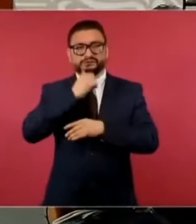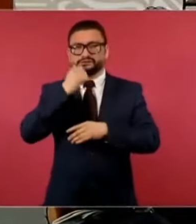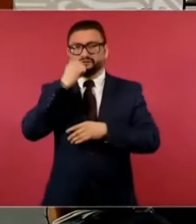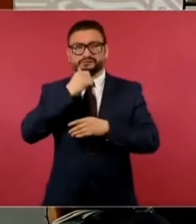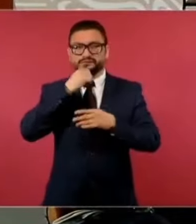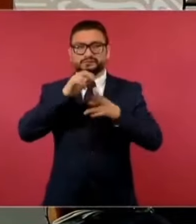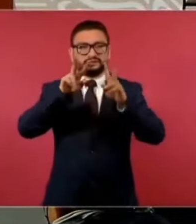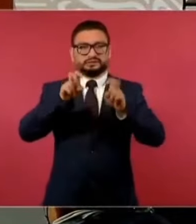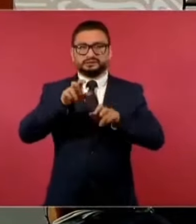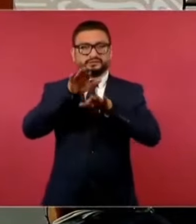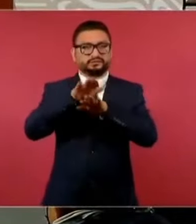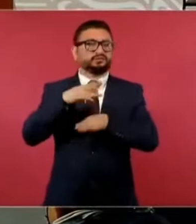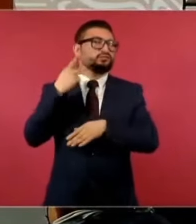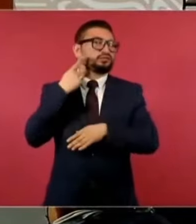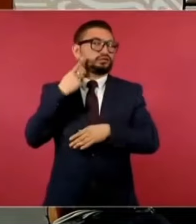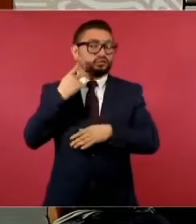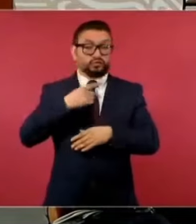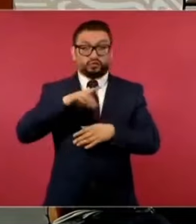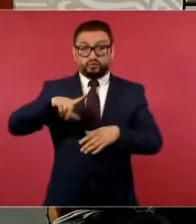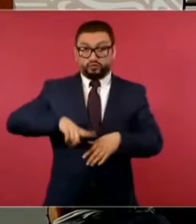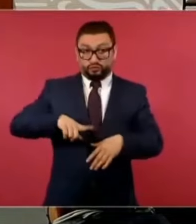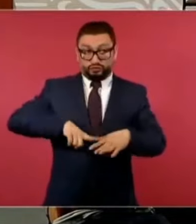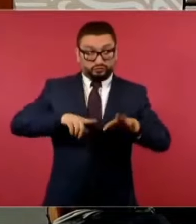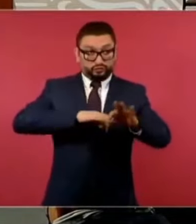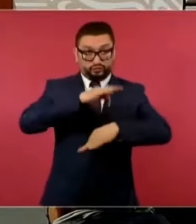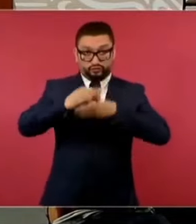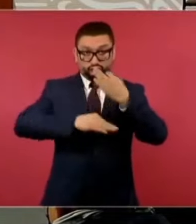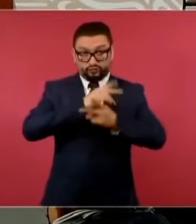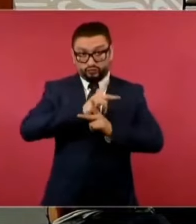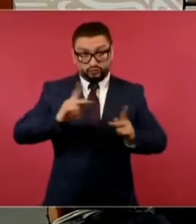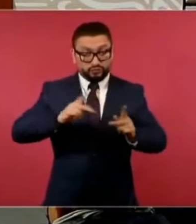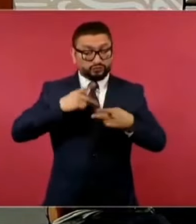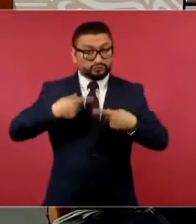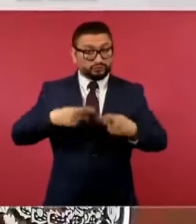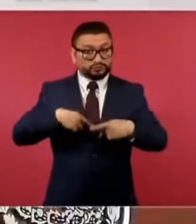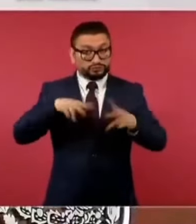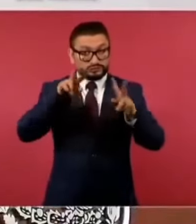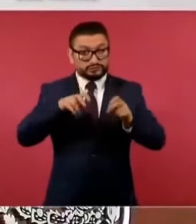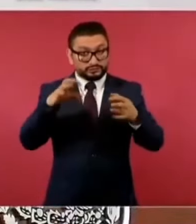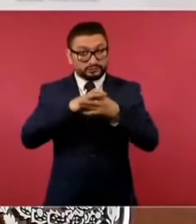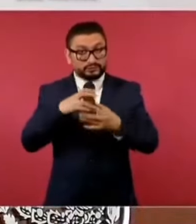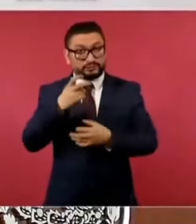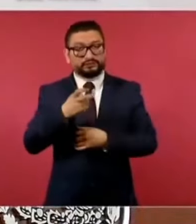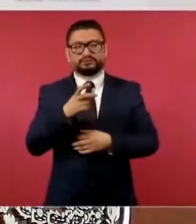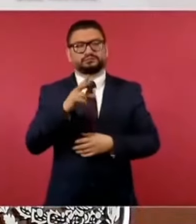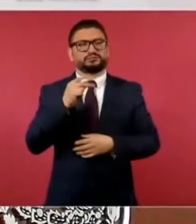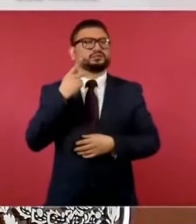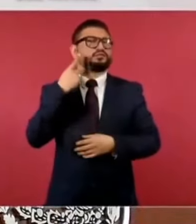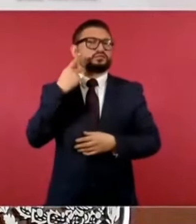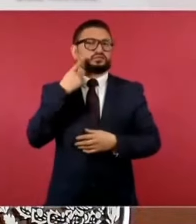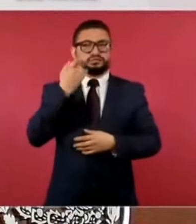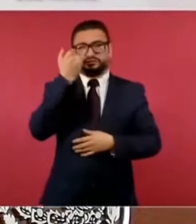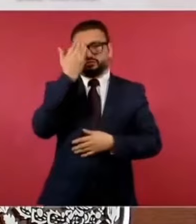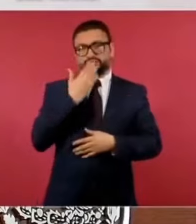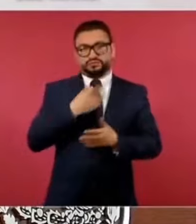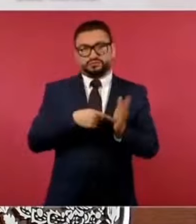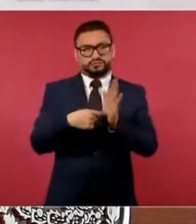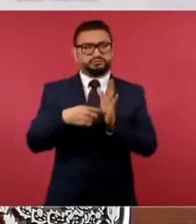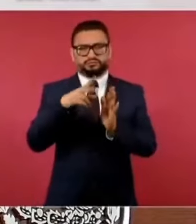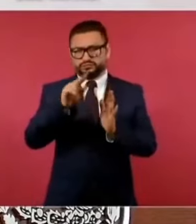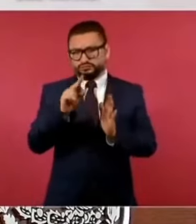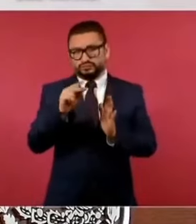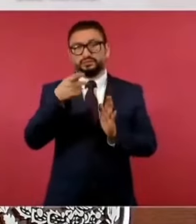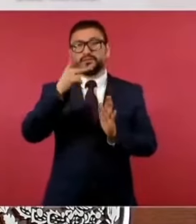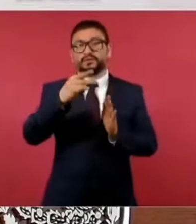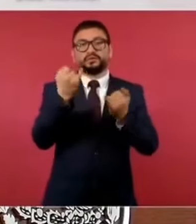No todos los servidores públicos, obviamente, son personas políticamente expuestas, pero también sus